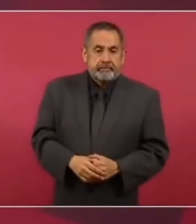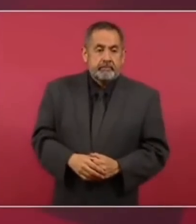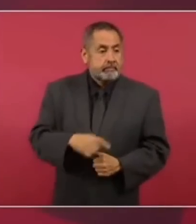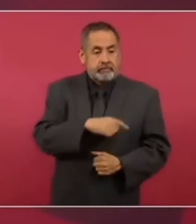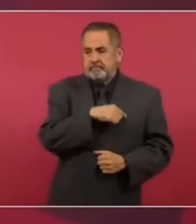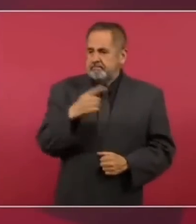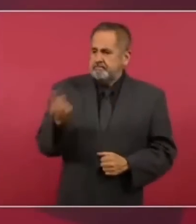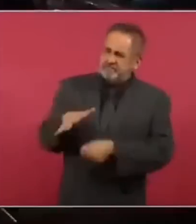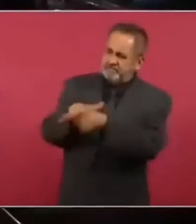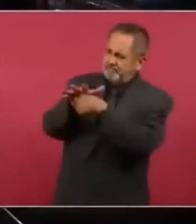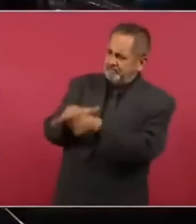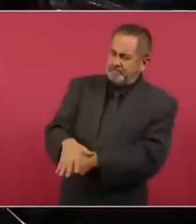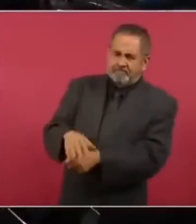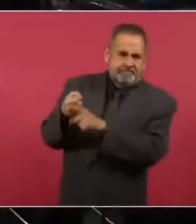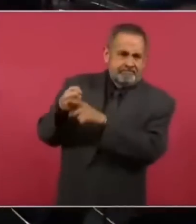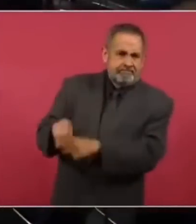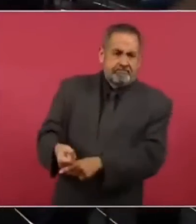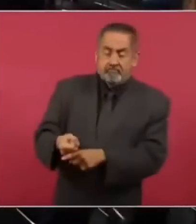reprimidos.